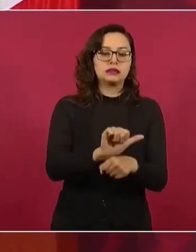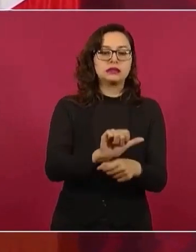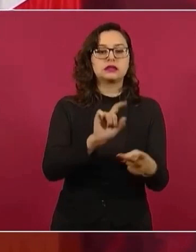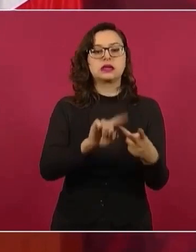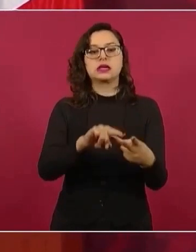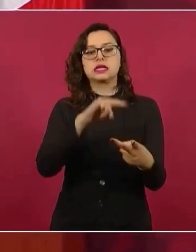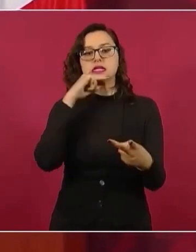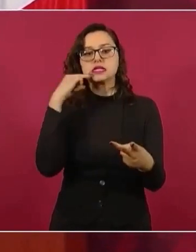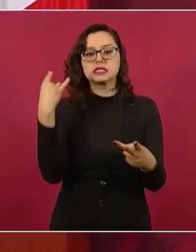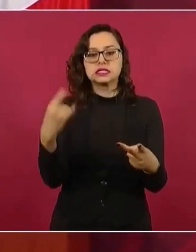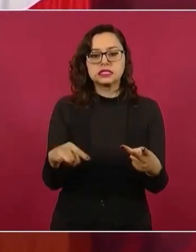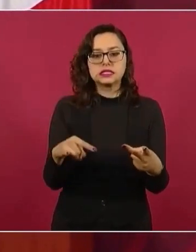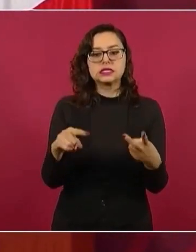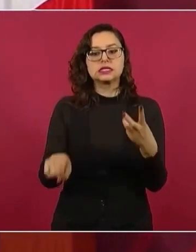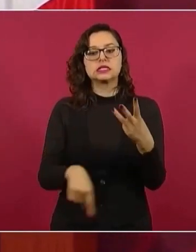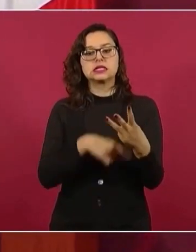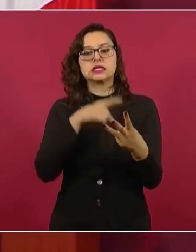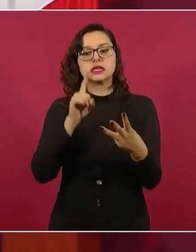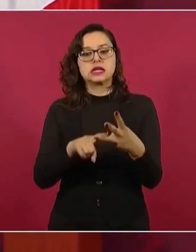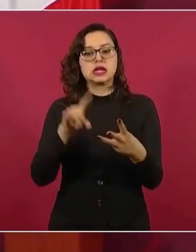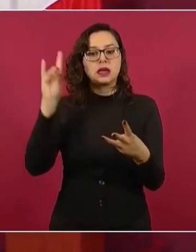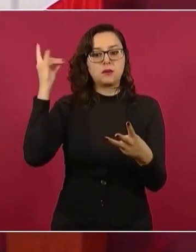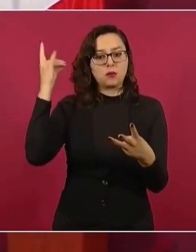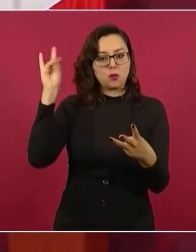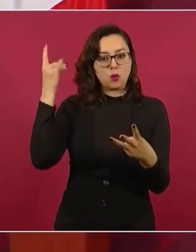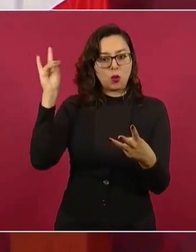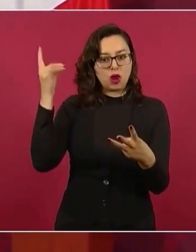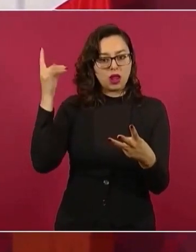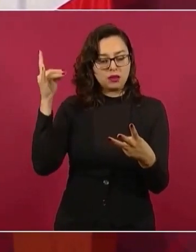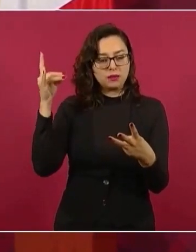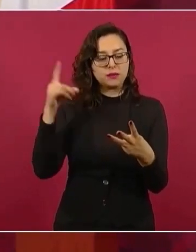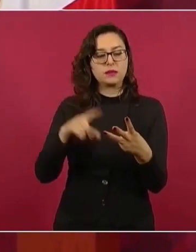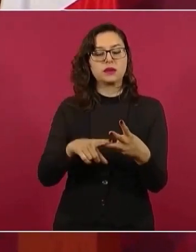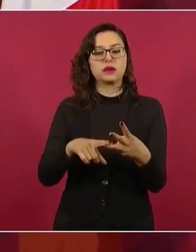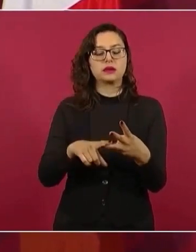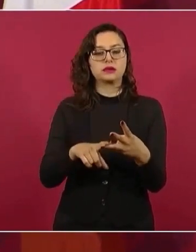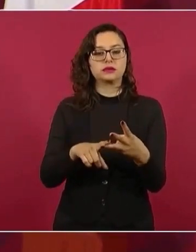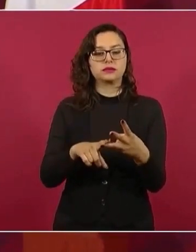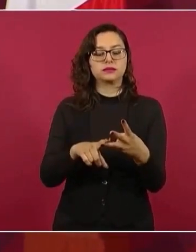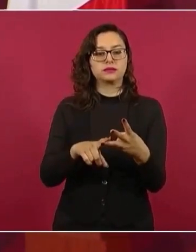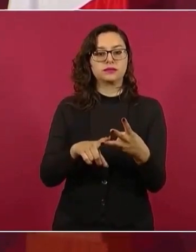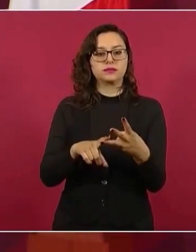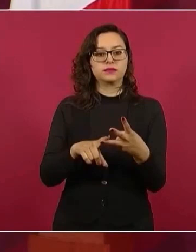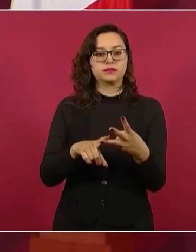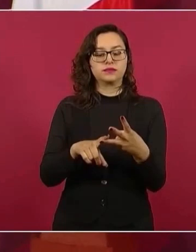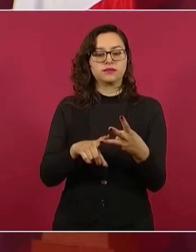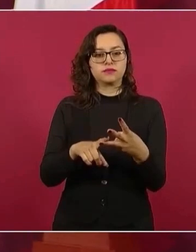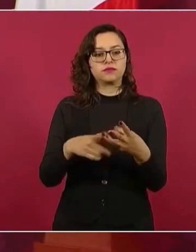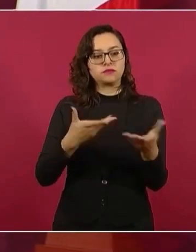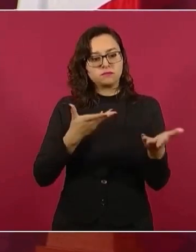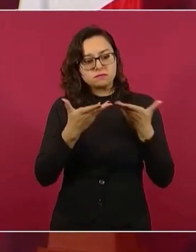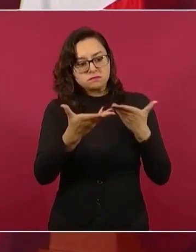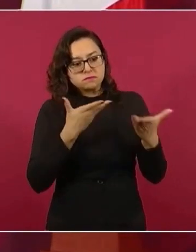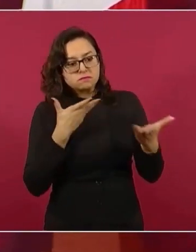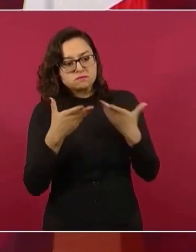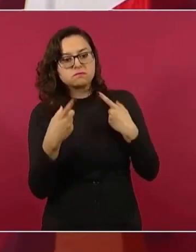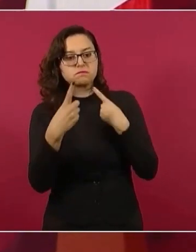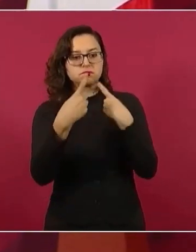de Bolivia y se está